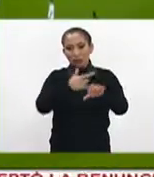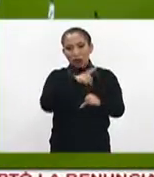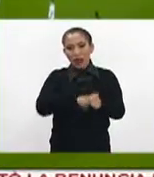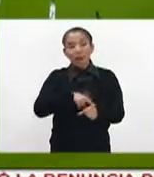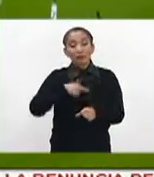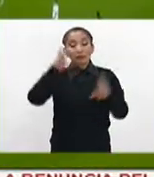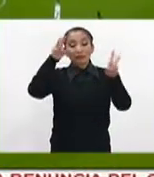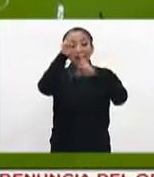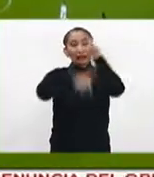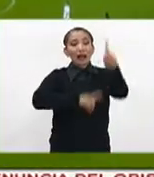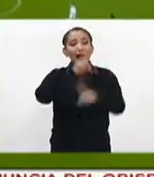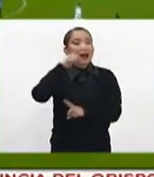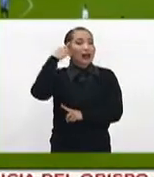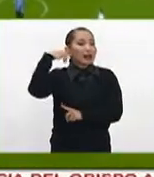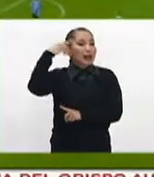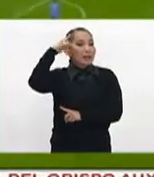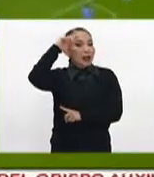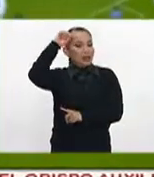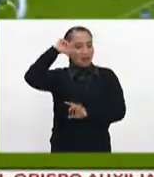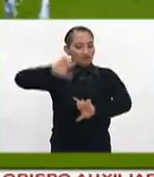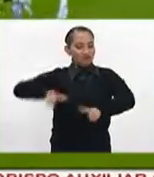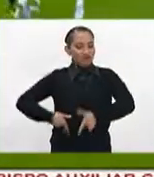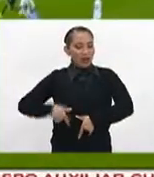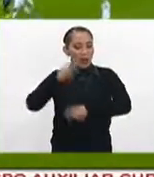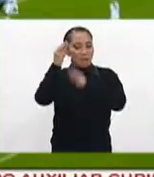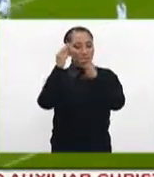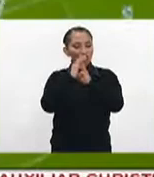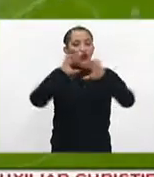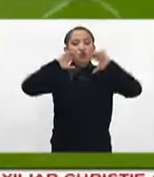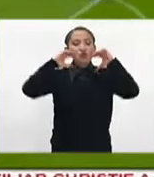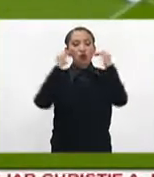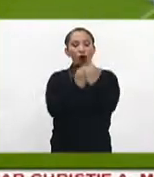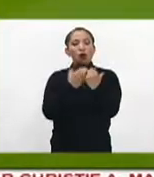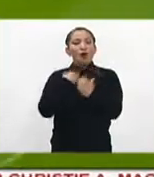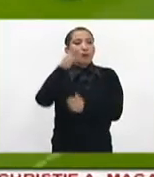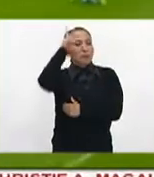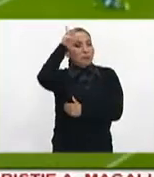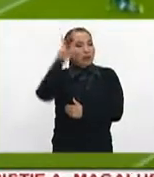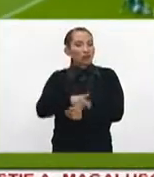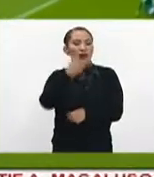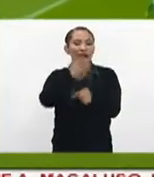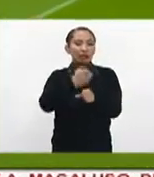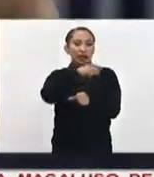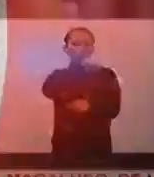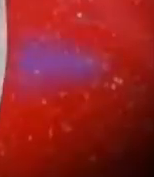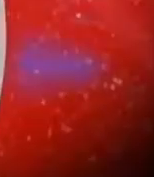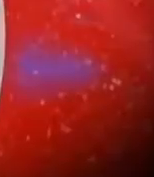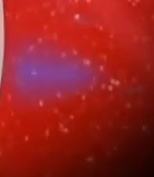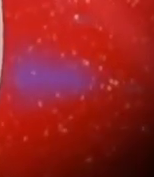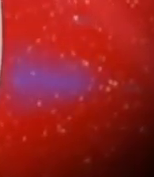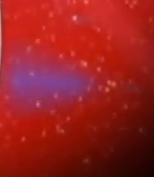Y en los deportes, Real Madrid se proclama campeón del mundo de clubes. Pachuca obtiene el tercer lugar.